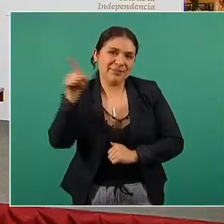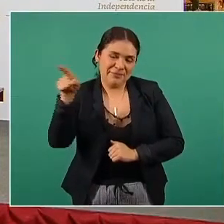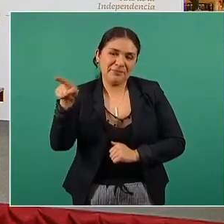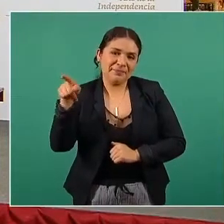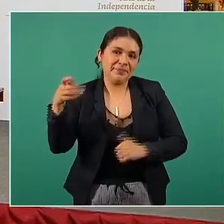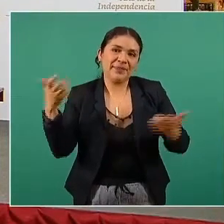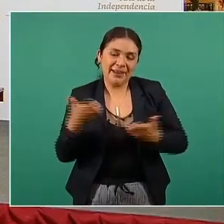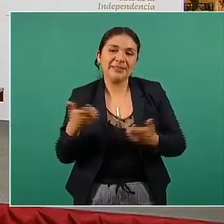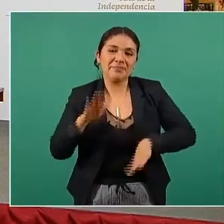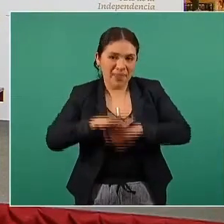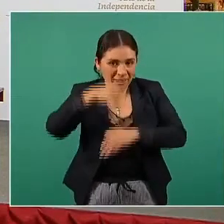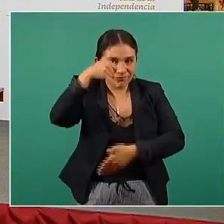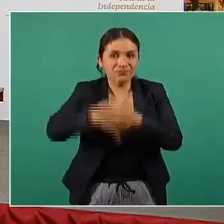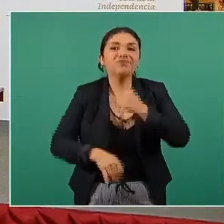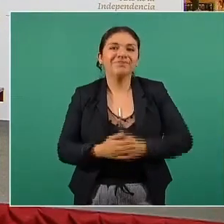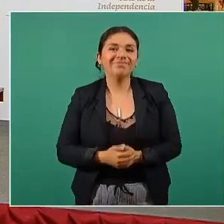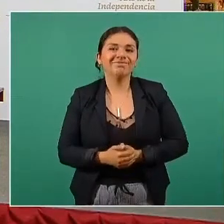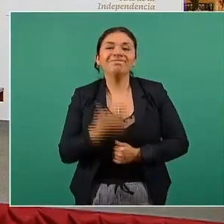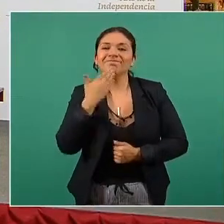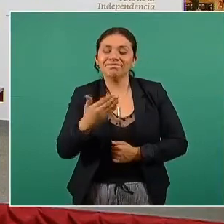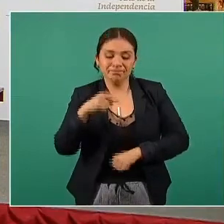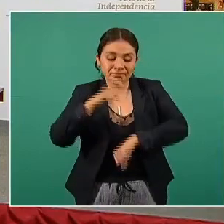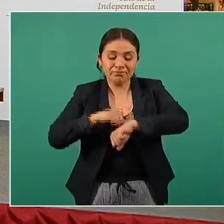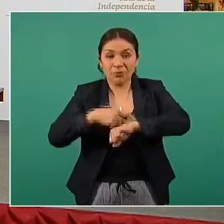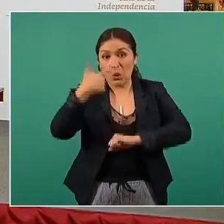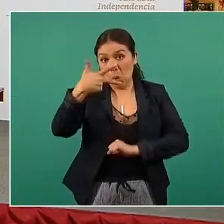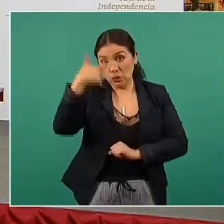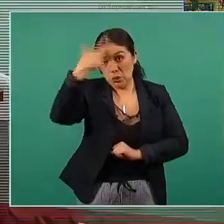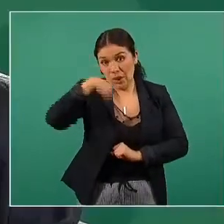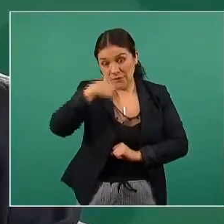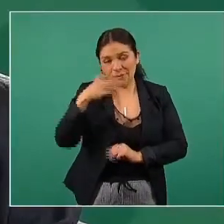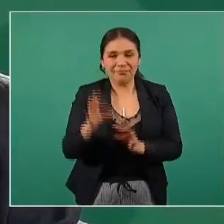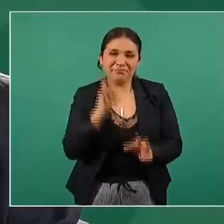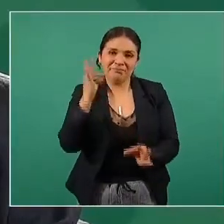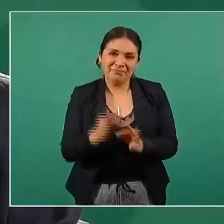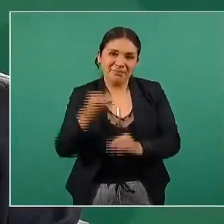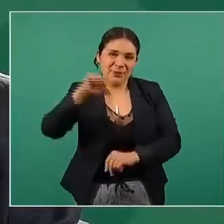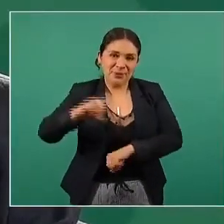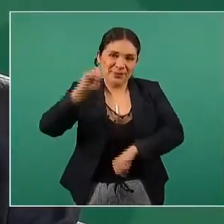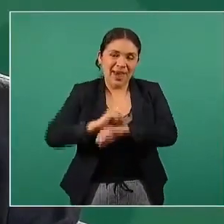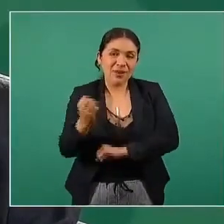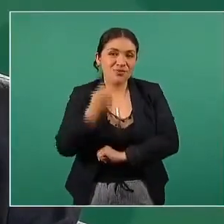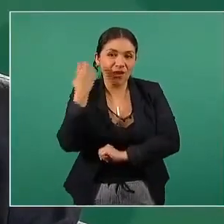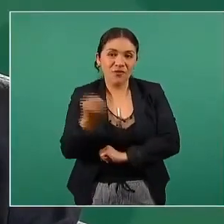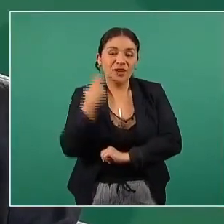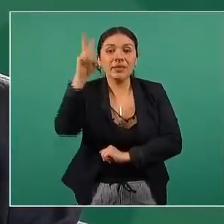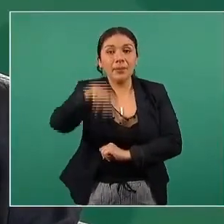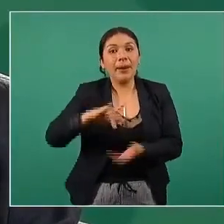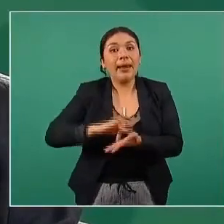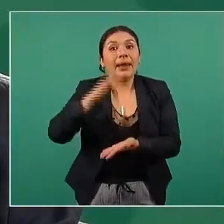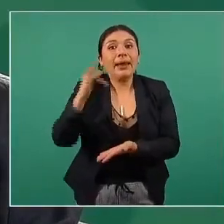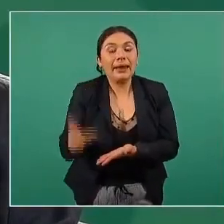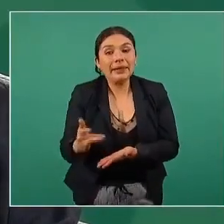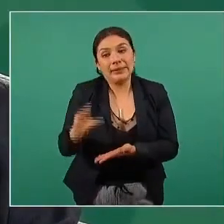con detalle muy bien son las 8 de la noche aquí terminamos agradecemos mucho la